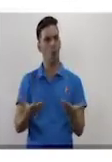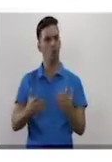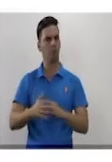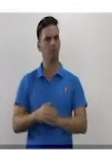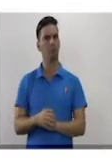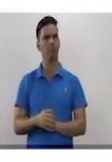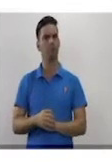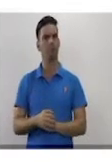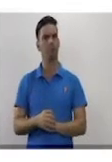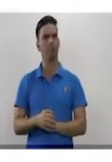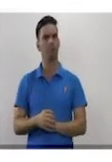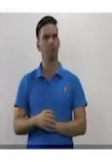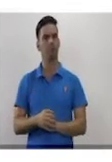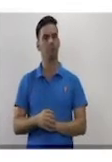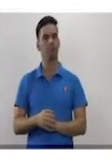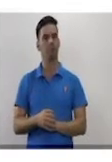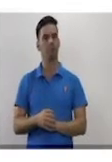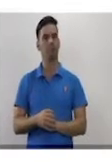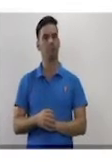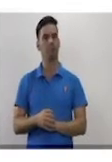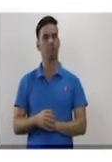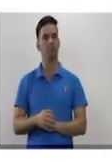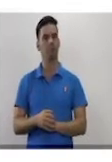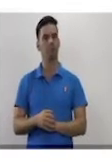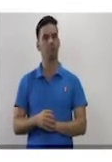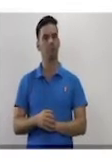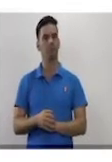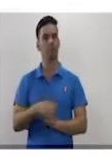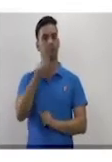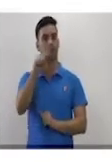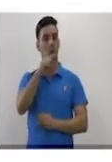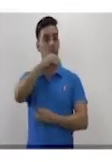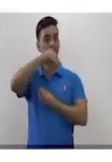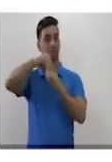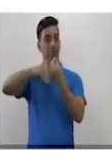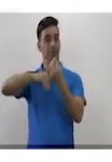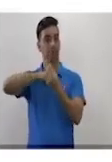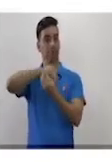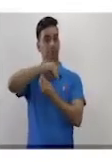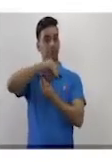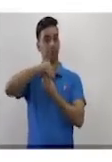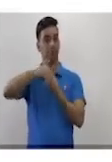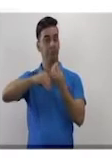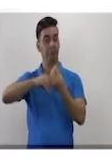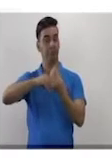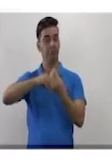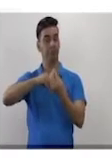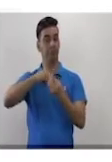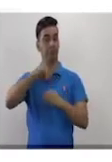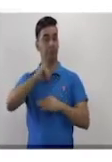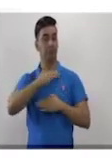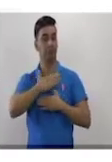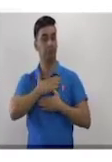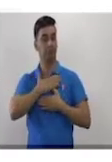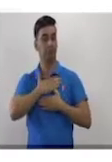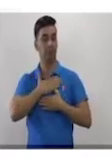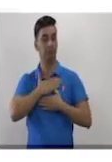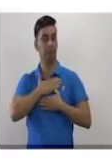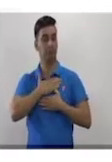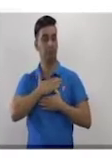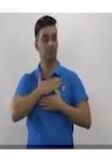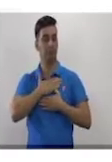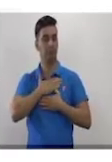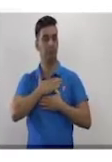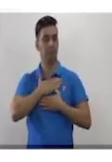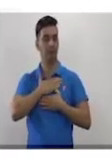trabajando? Efectivamente, vas a transponer el término independiente que tienes en el miembro